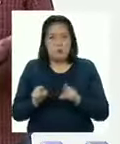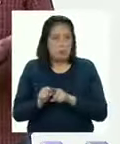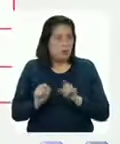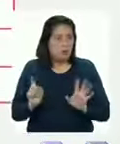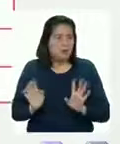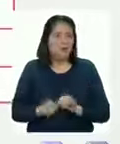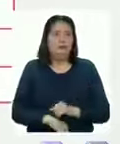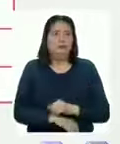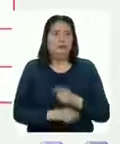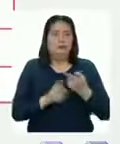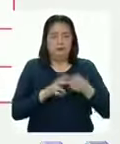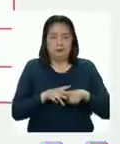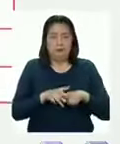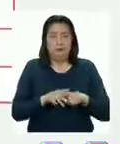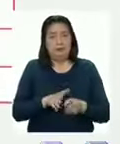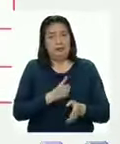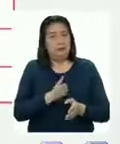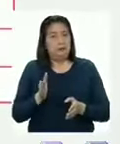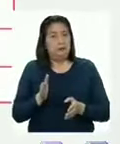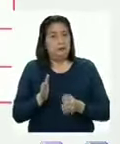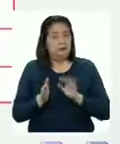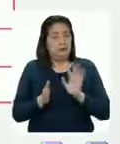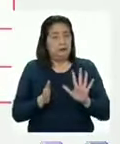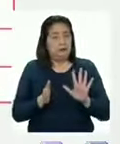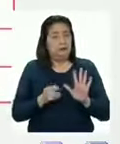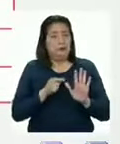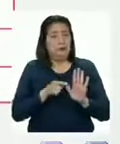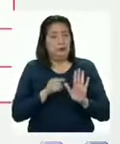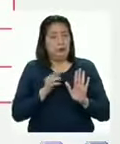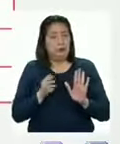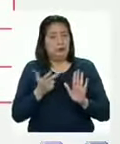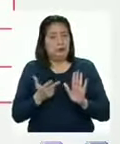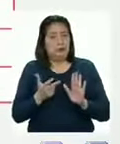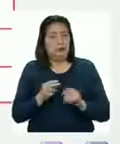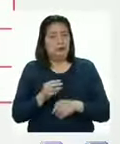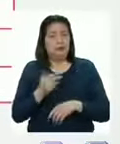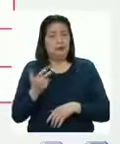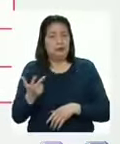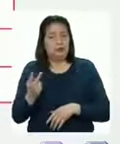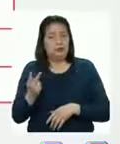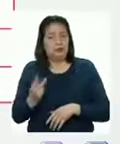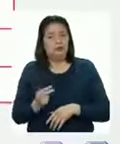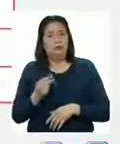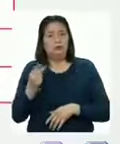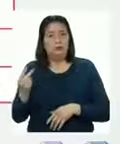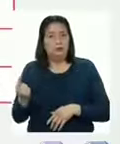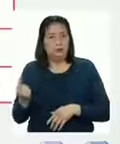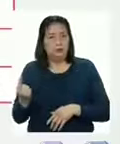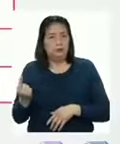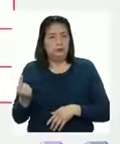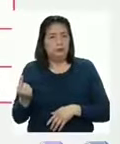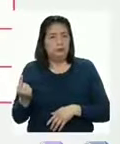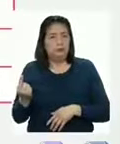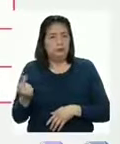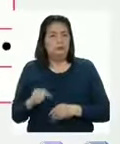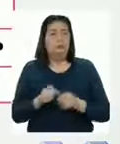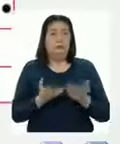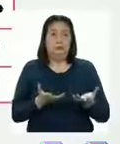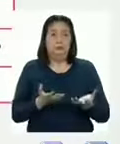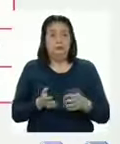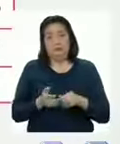secuencia Empezando por la izquierda, cinco puntos Luego tres, luego dos Y finalmente, un punto